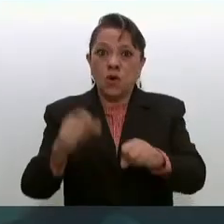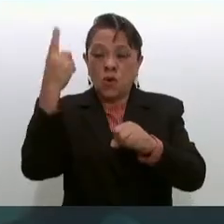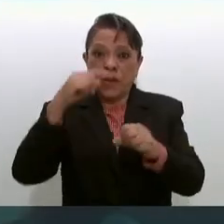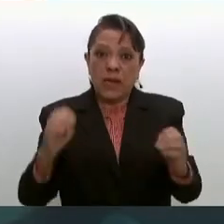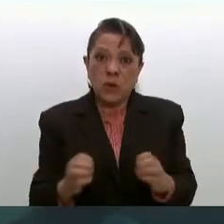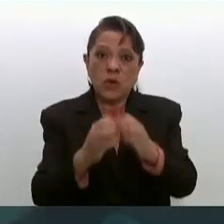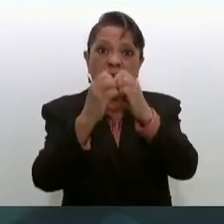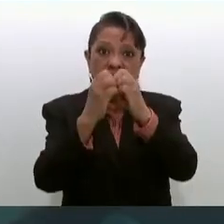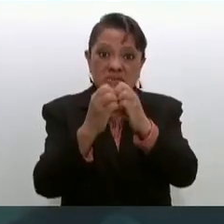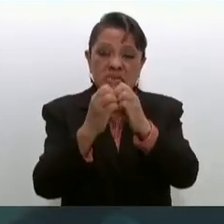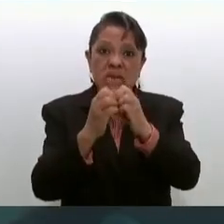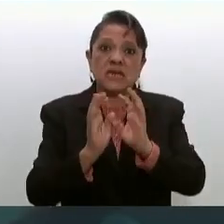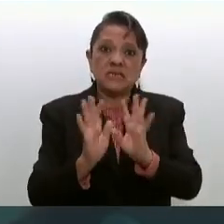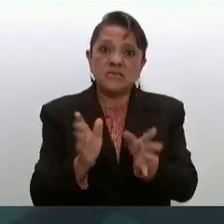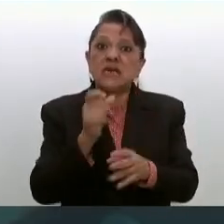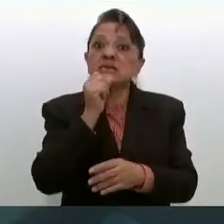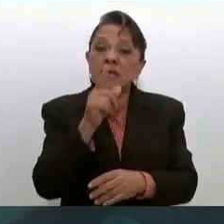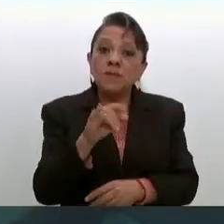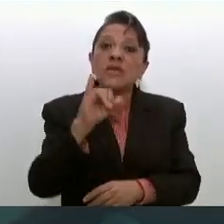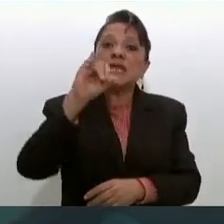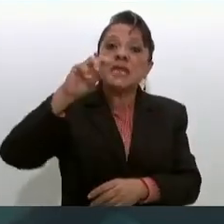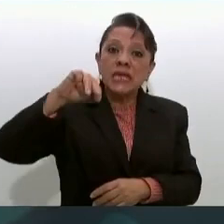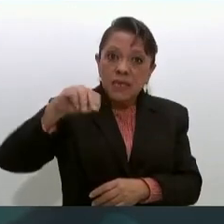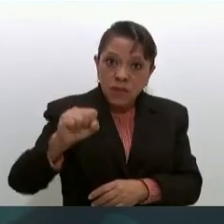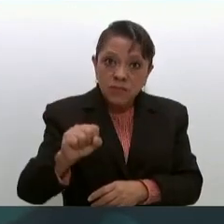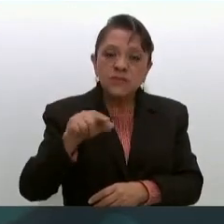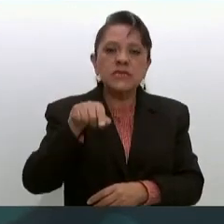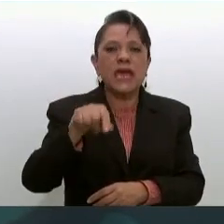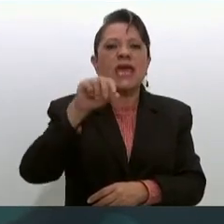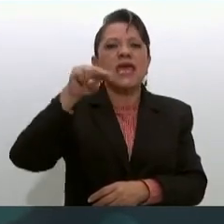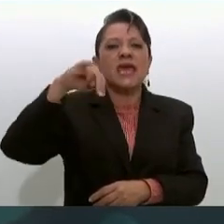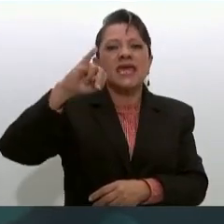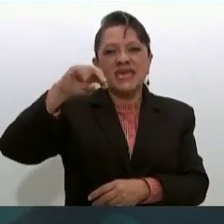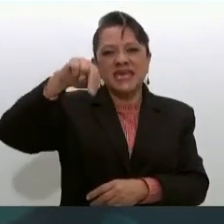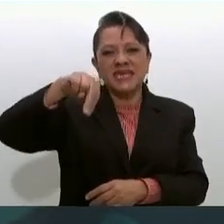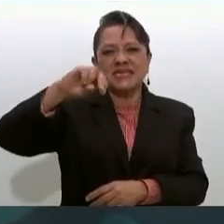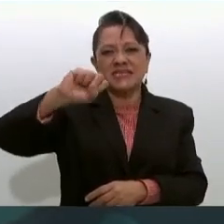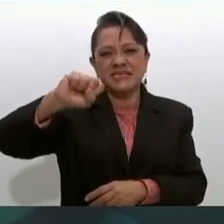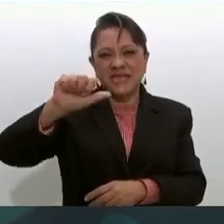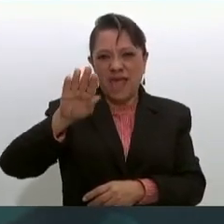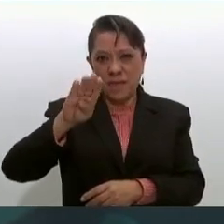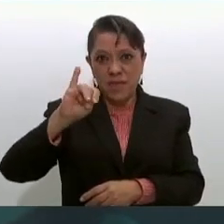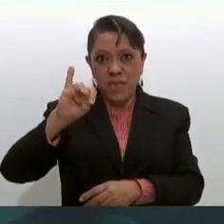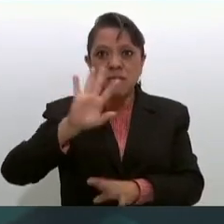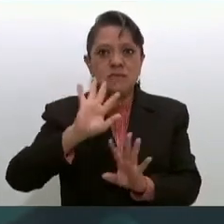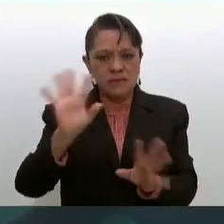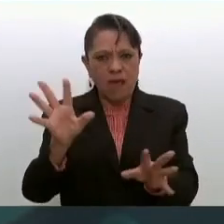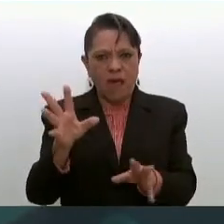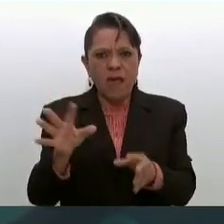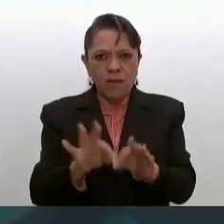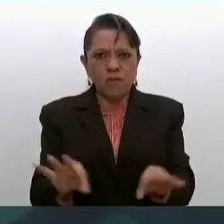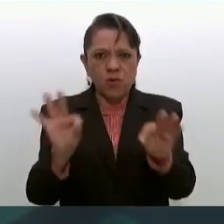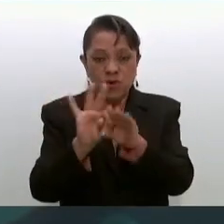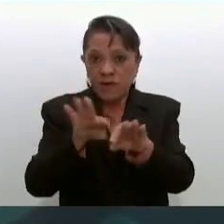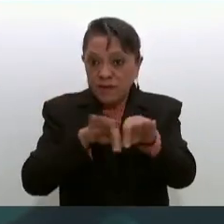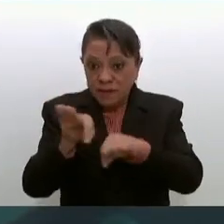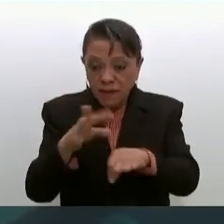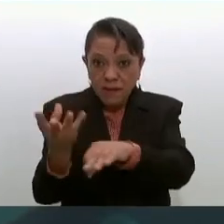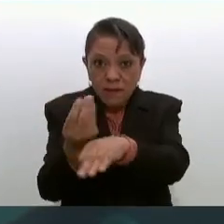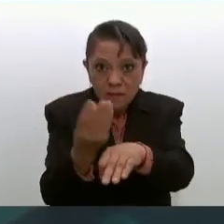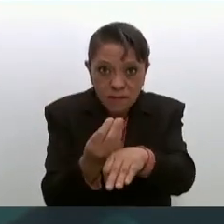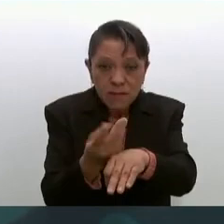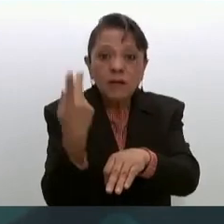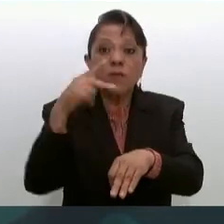IMSS-Bienestar había hecho un esfuerzo también importante previamente y para este año se tiene programado un